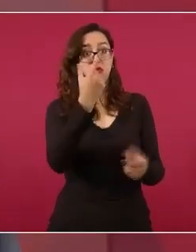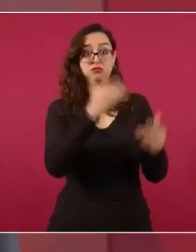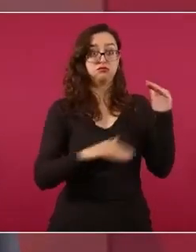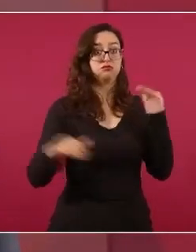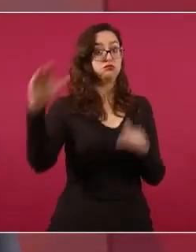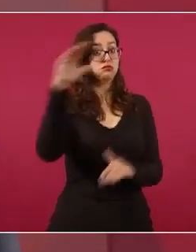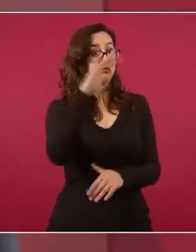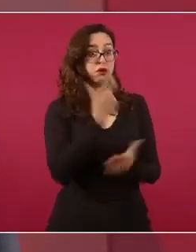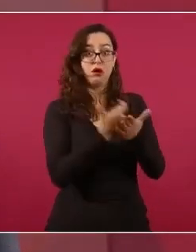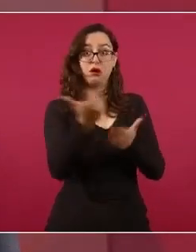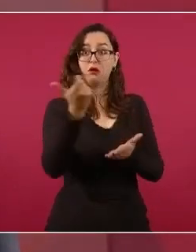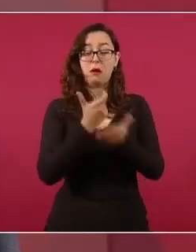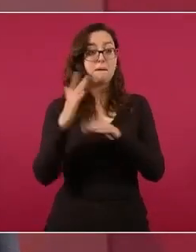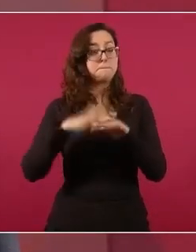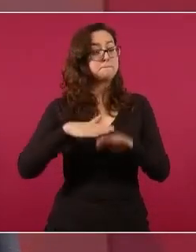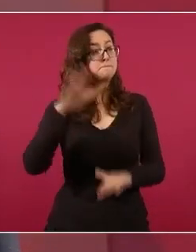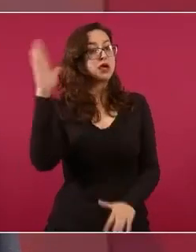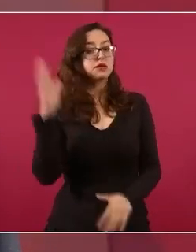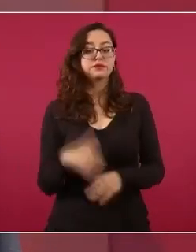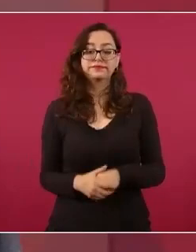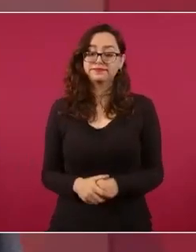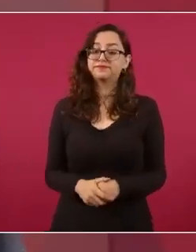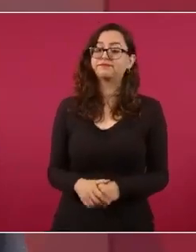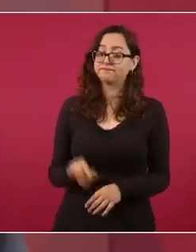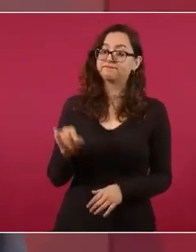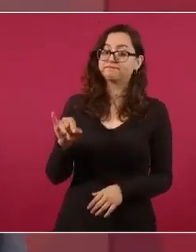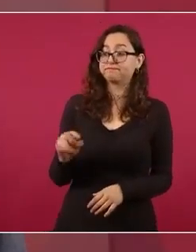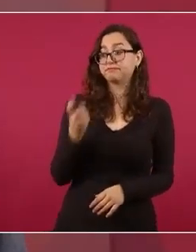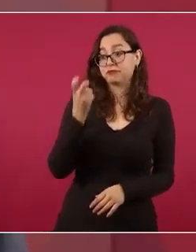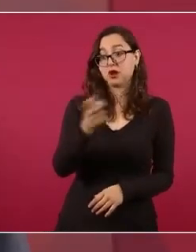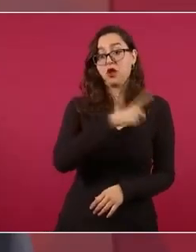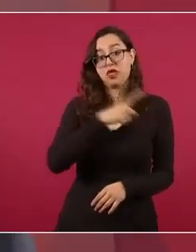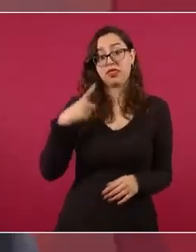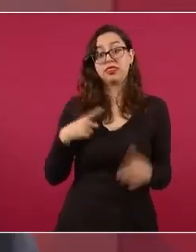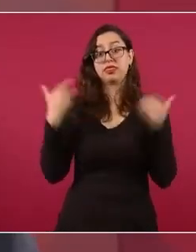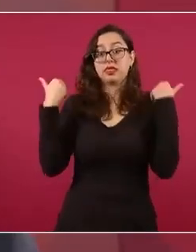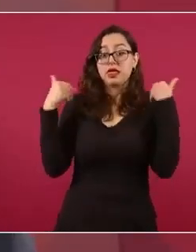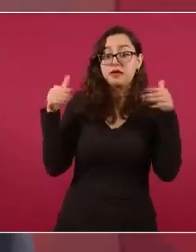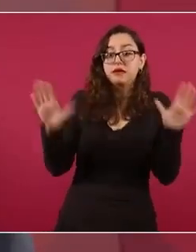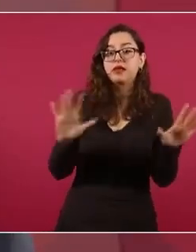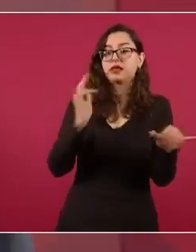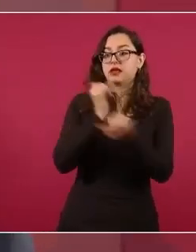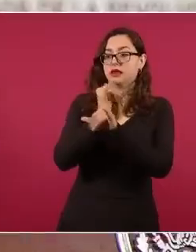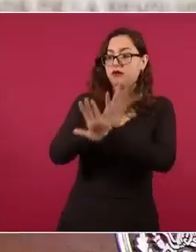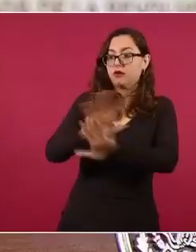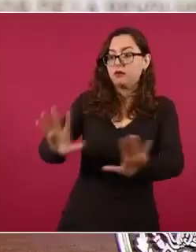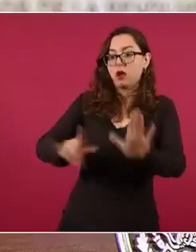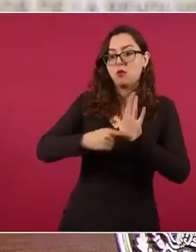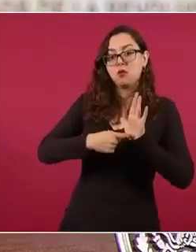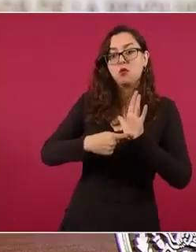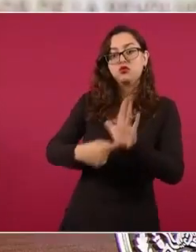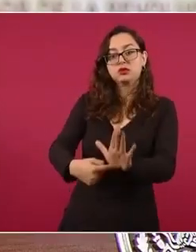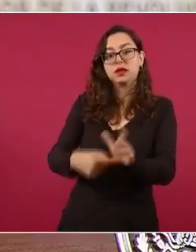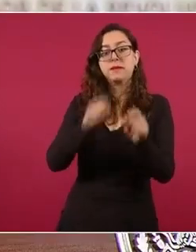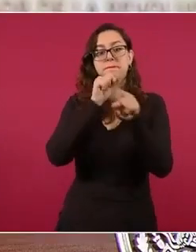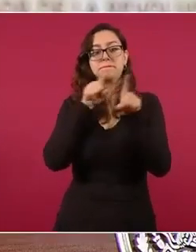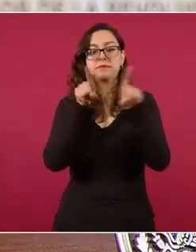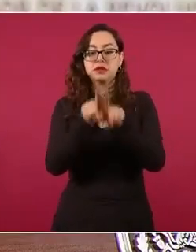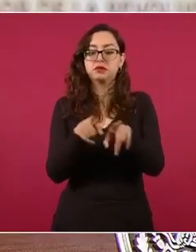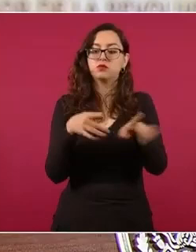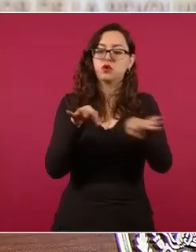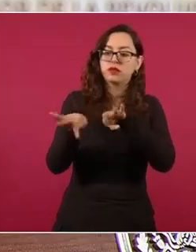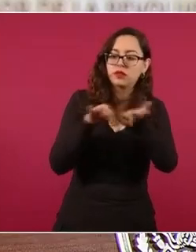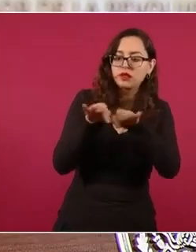y mejorar la situación de los trabajadores